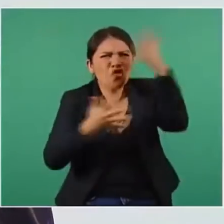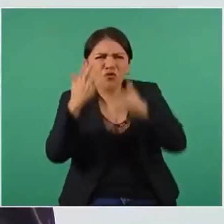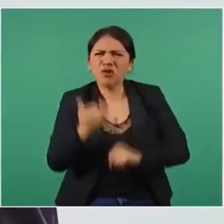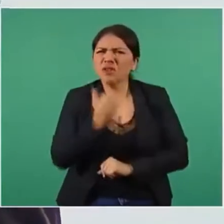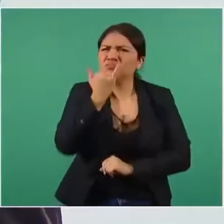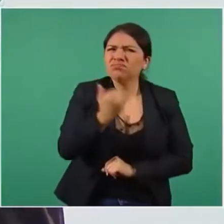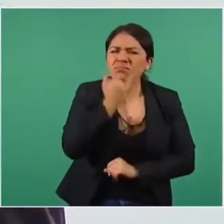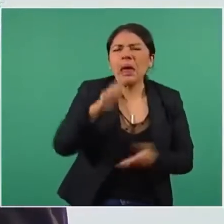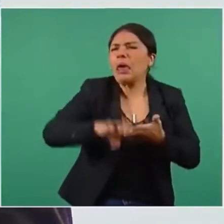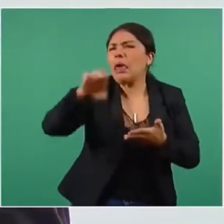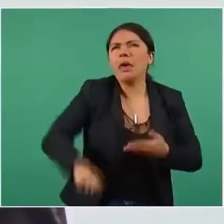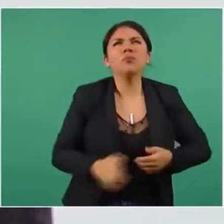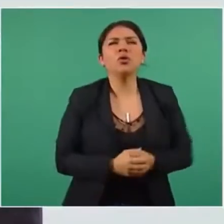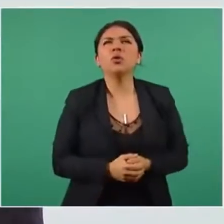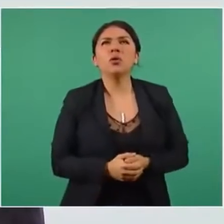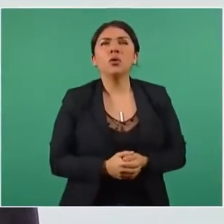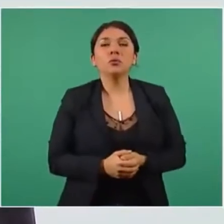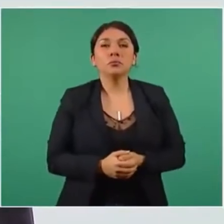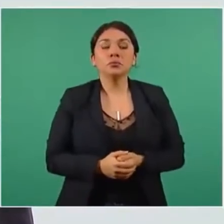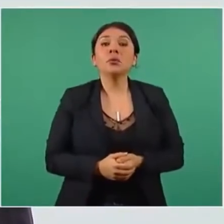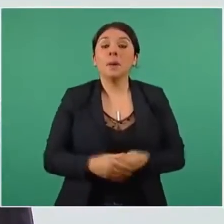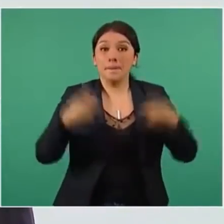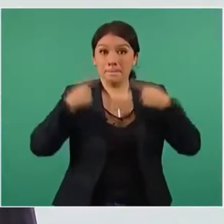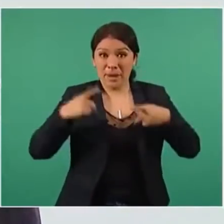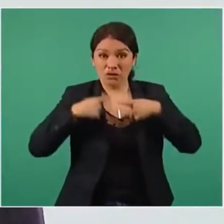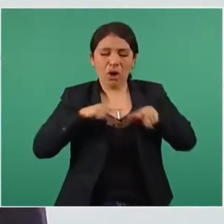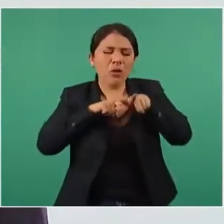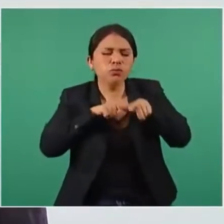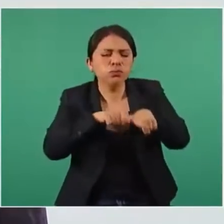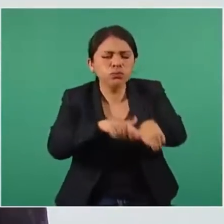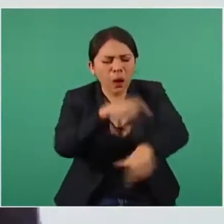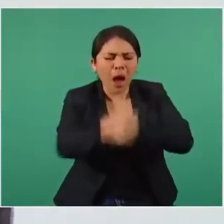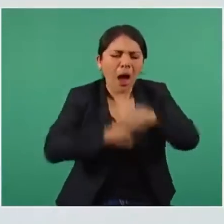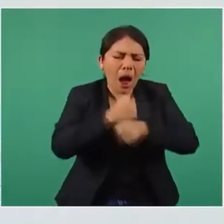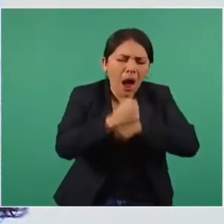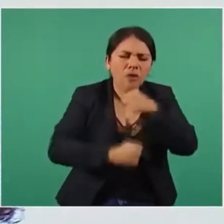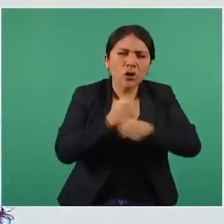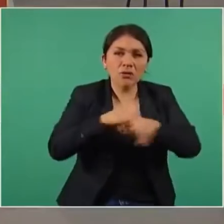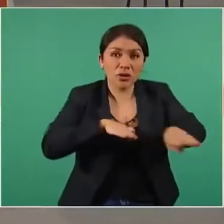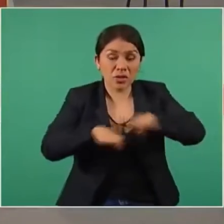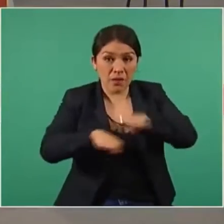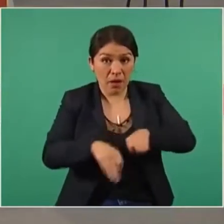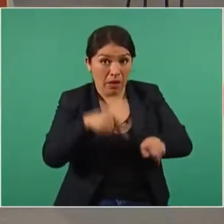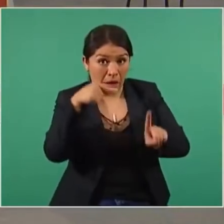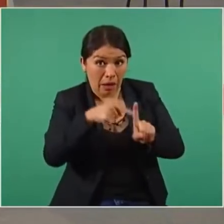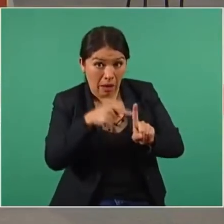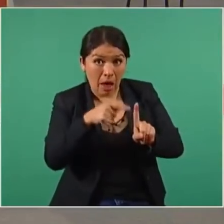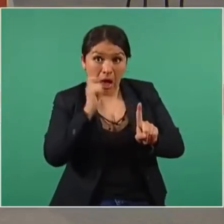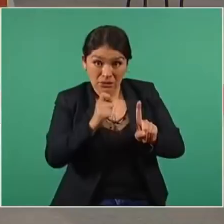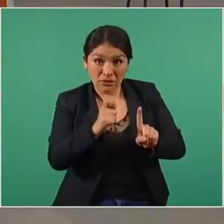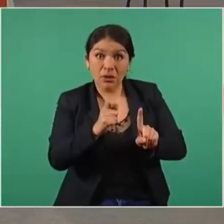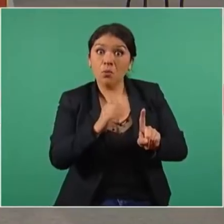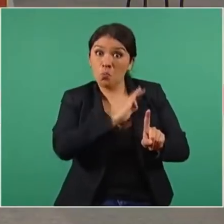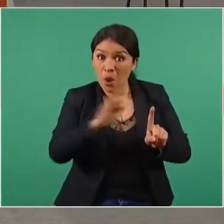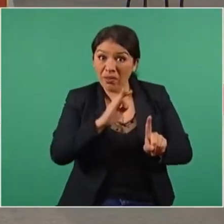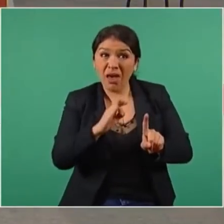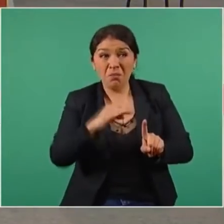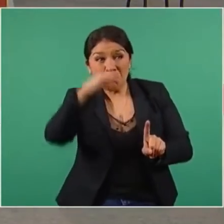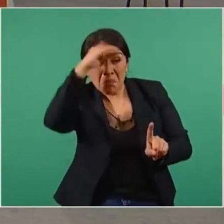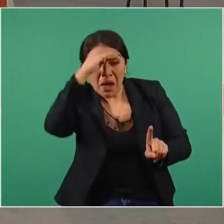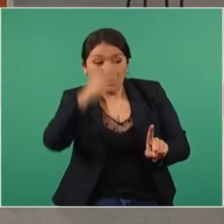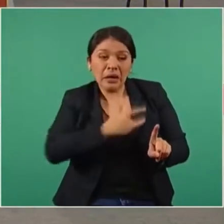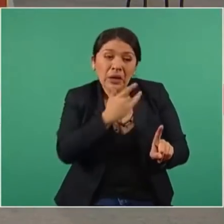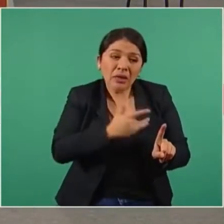ejemplo, establecer que la antigüedad de un trabajador juega un papel para definir si es 90 días o es el